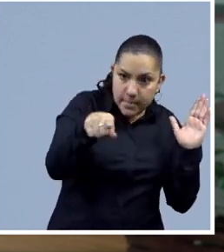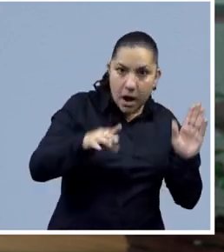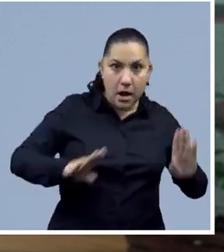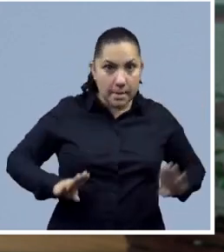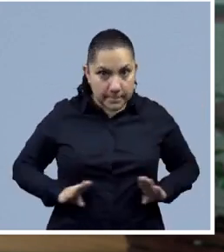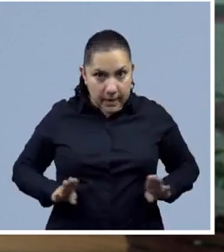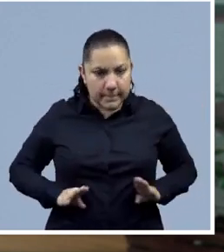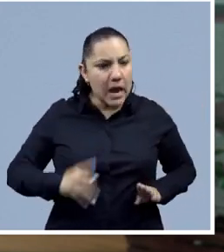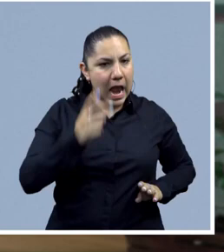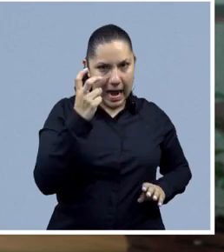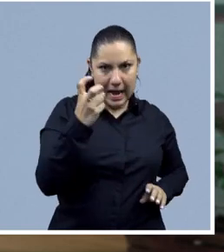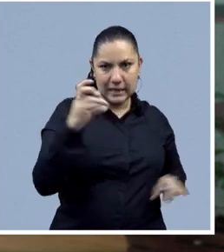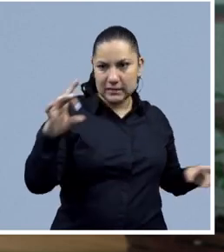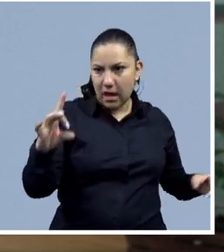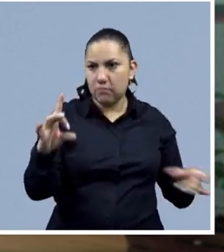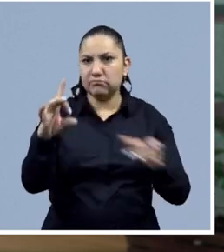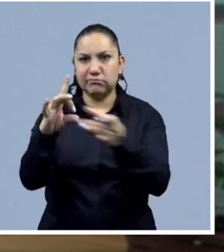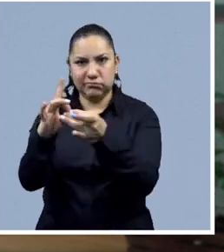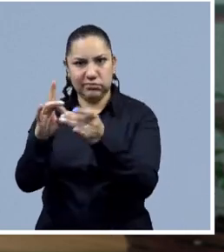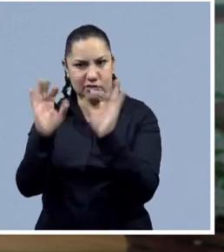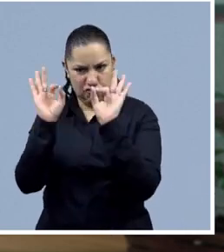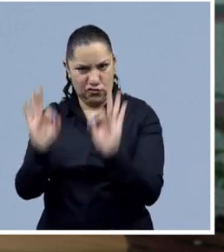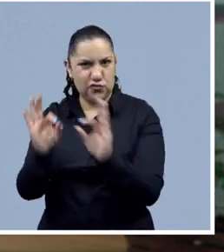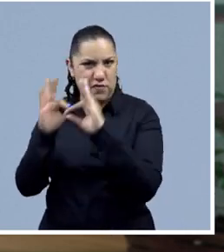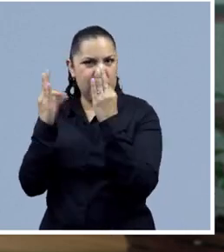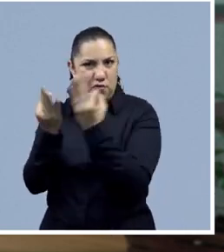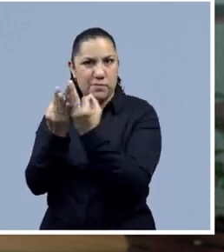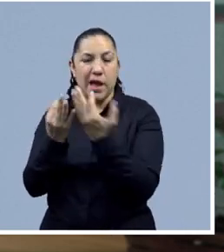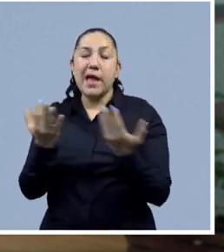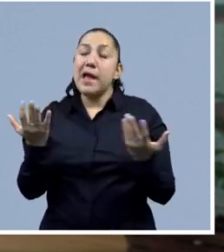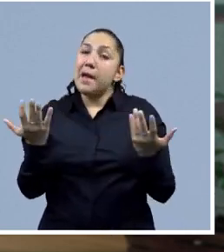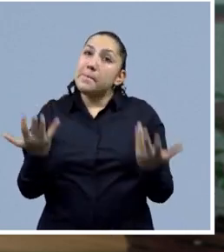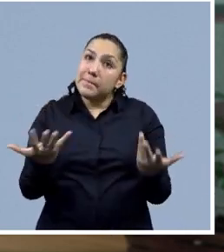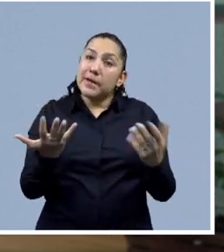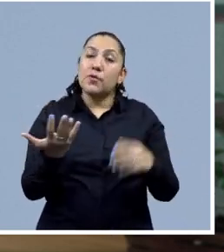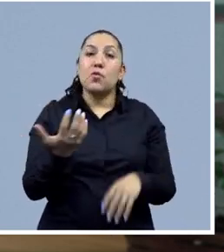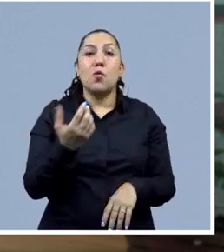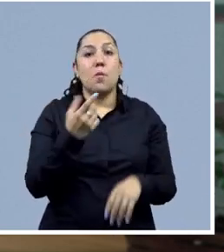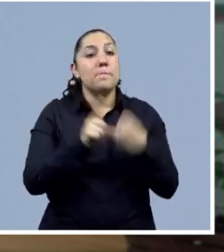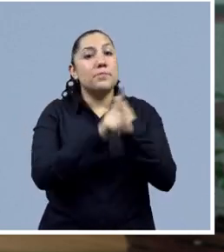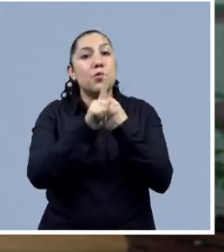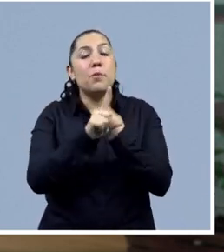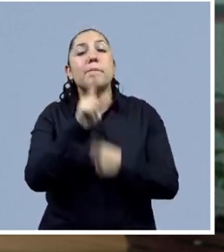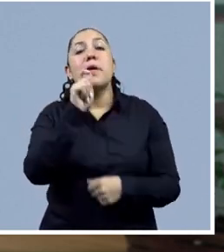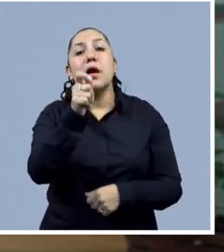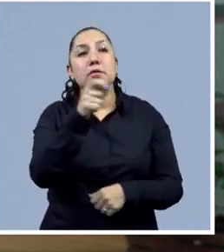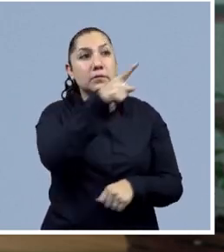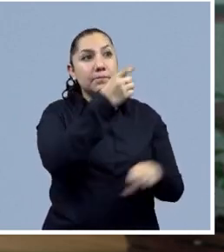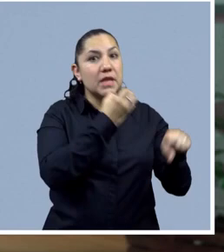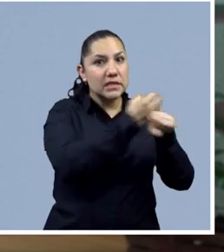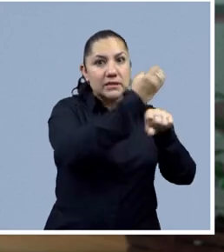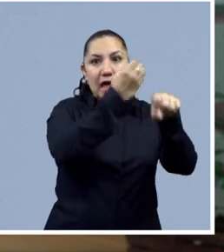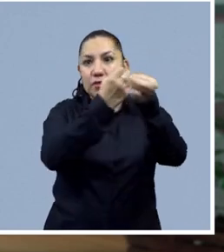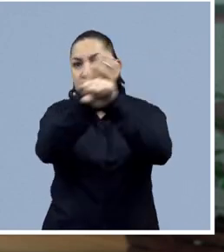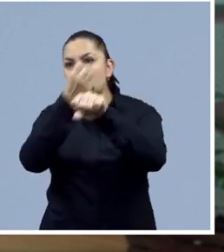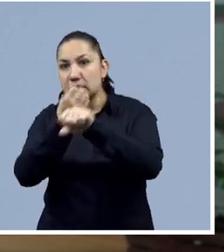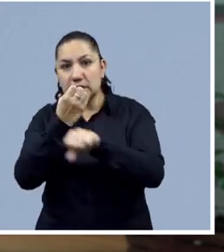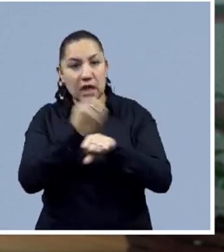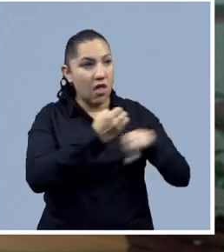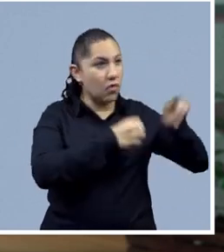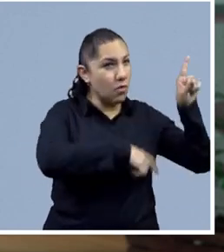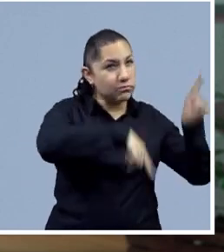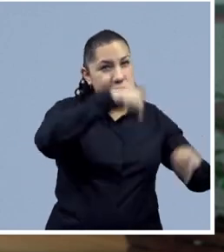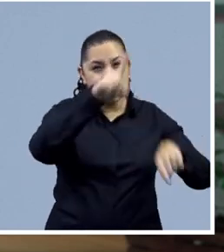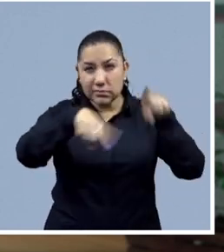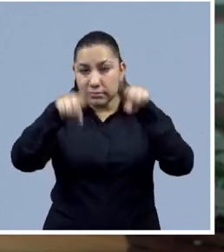ese tipo penal en específico, y vemos cómo existen, por ejemplo, en distintos estados, muchas acciones que